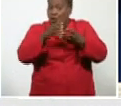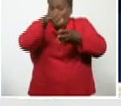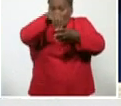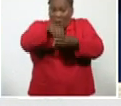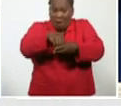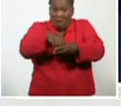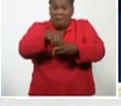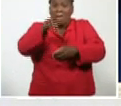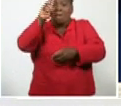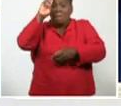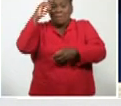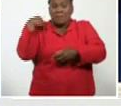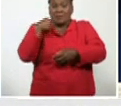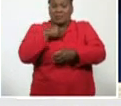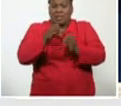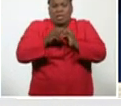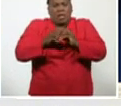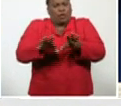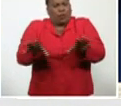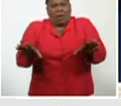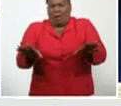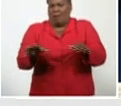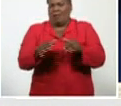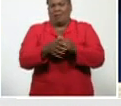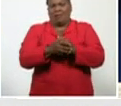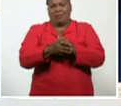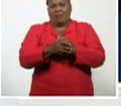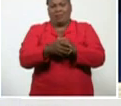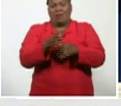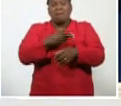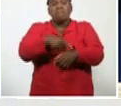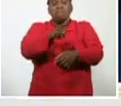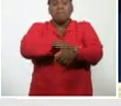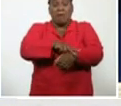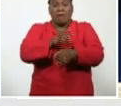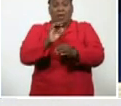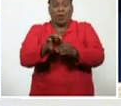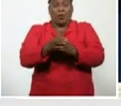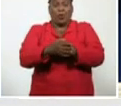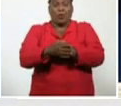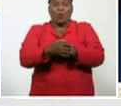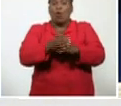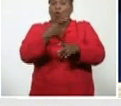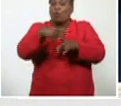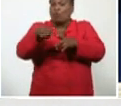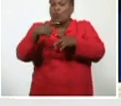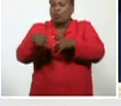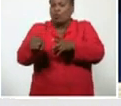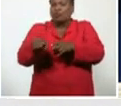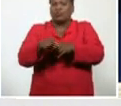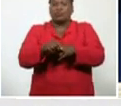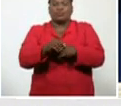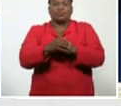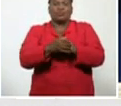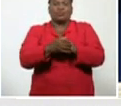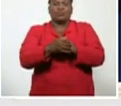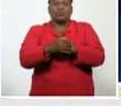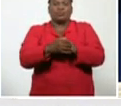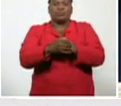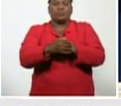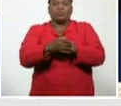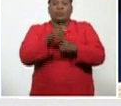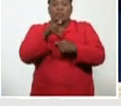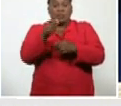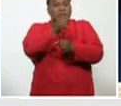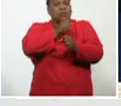prevengo, y, y otros productos, que se han ido utilizando, el interferón, que se vienen